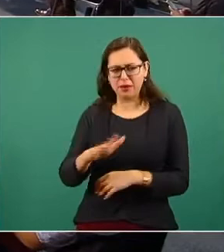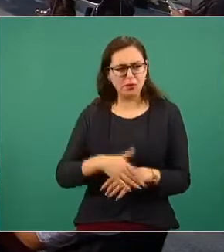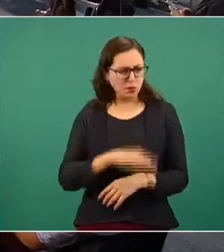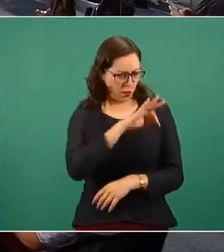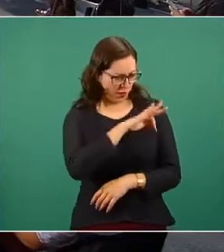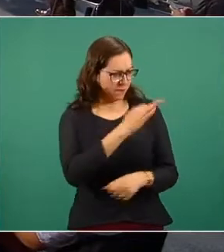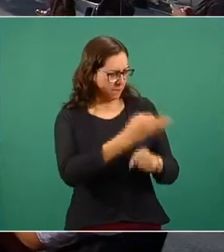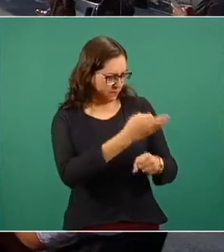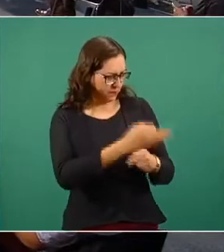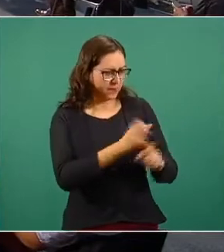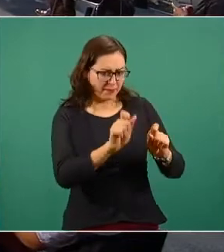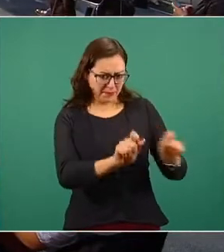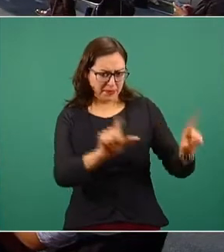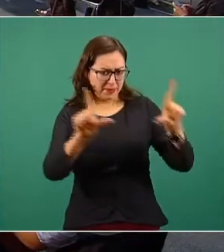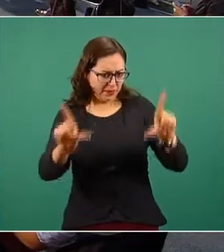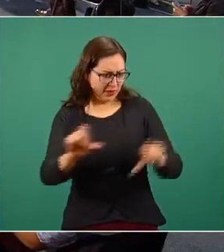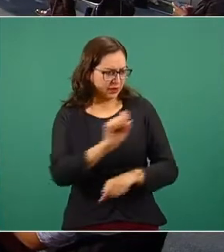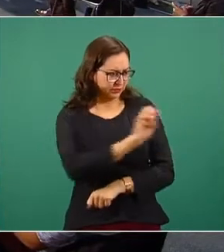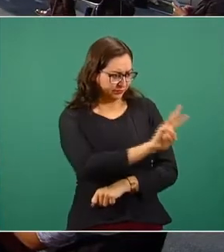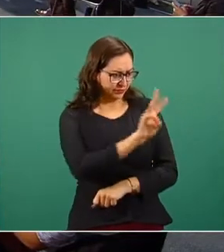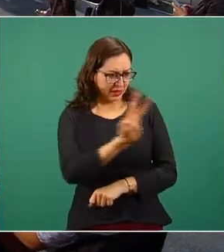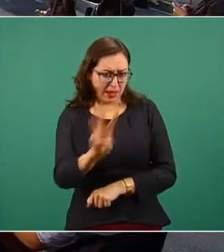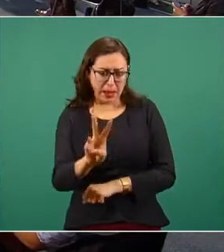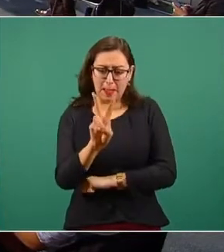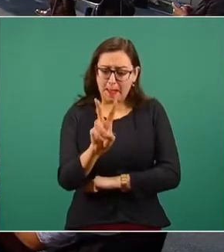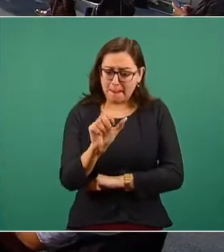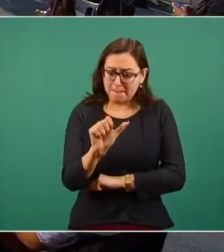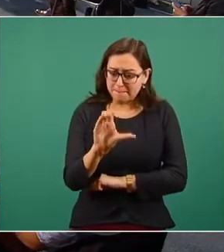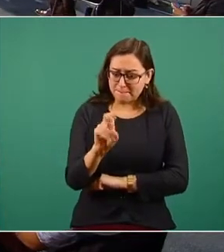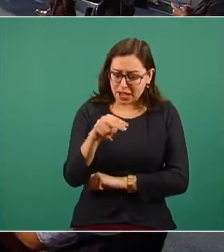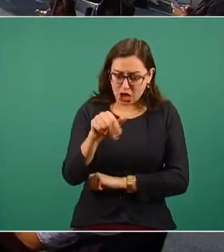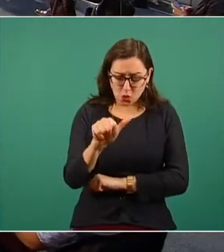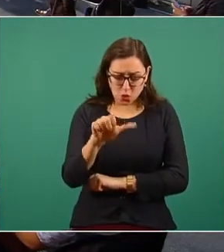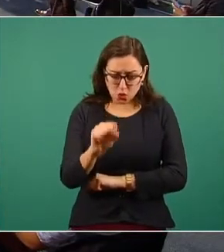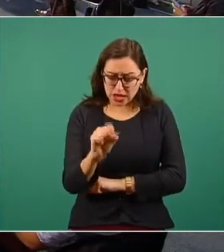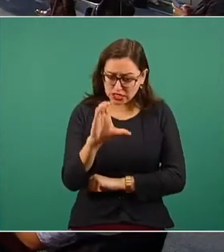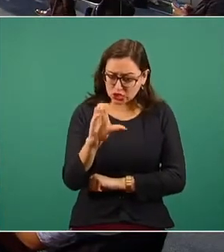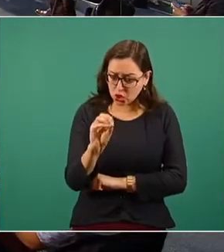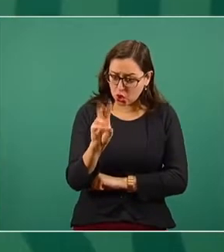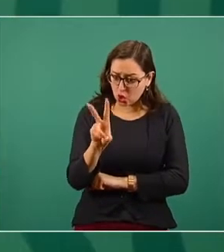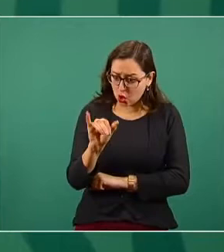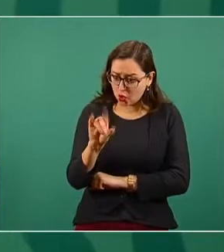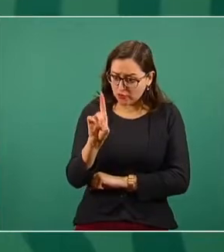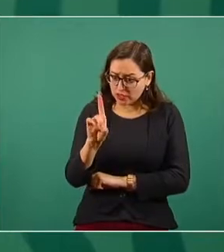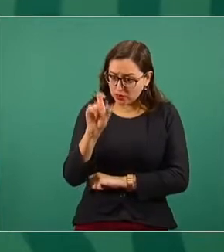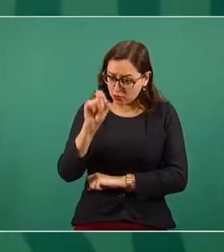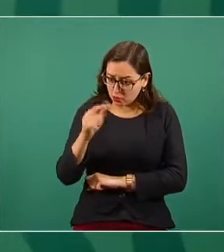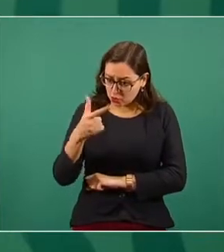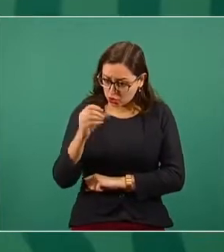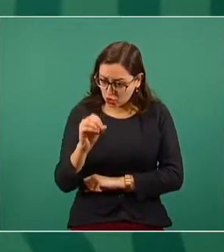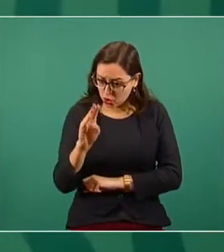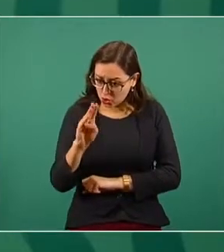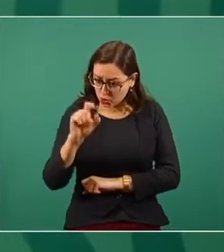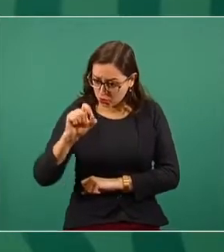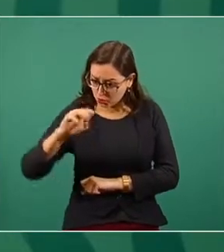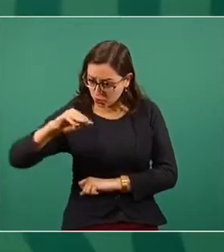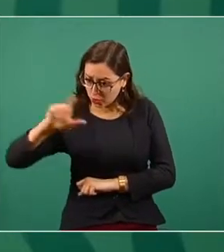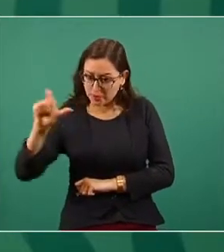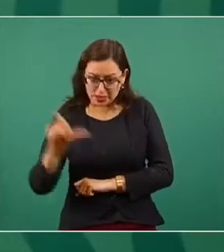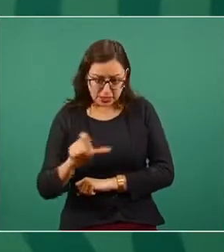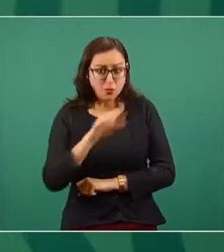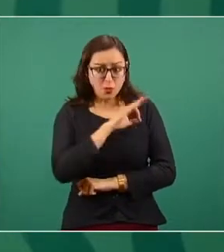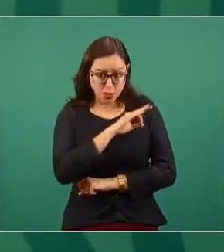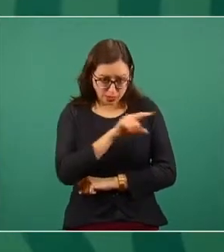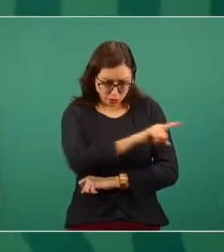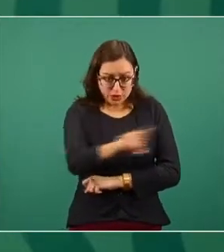vacunascovid.gov.mx, lo pueden hacer todos en su teléfono celular, porque ese fue el link que se estuvo